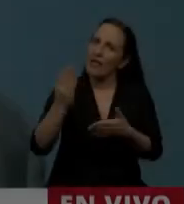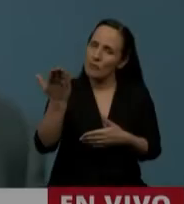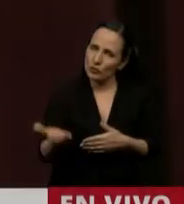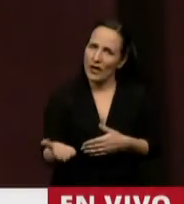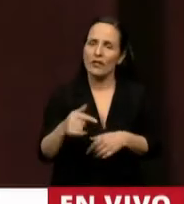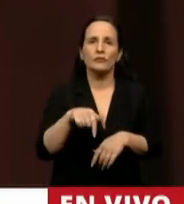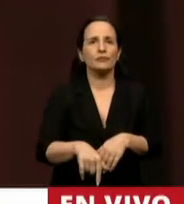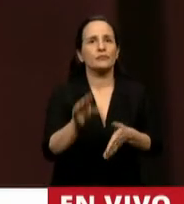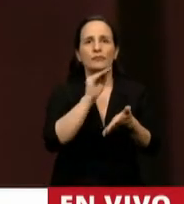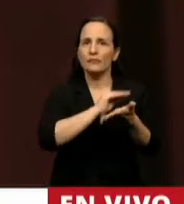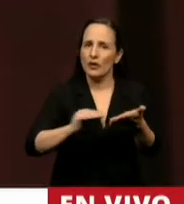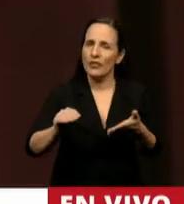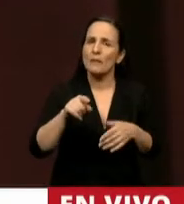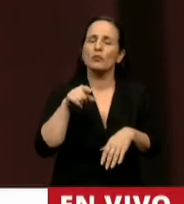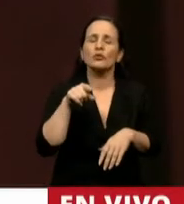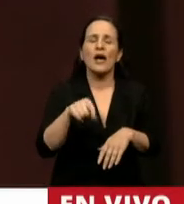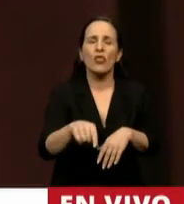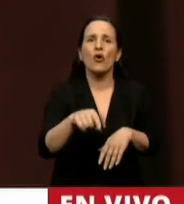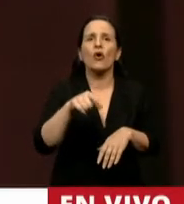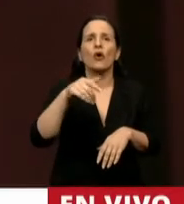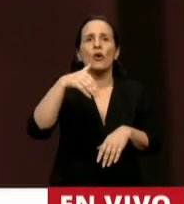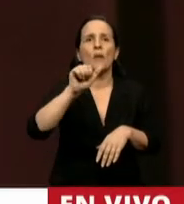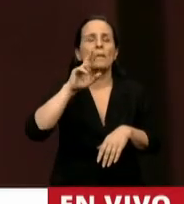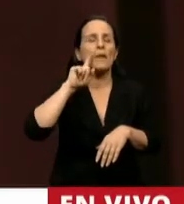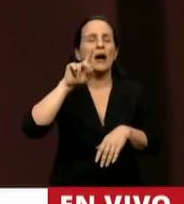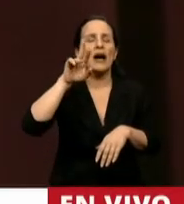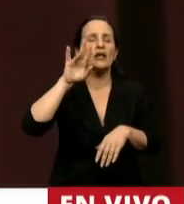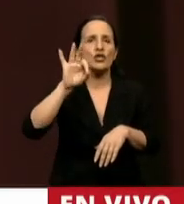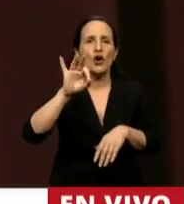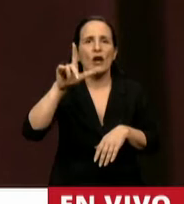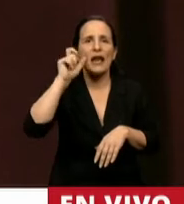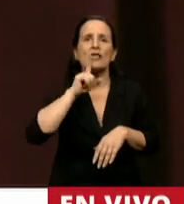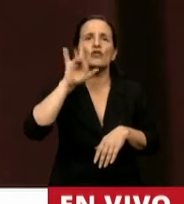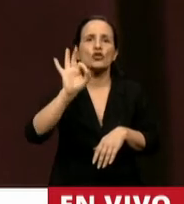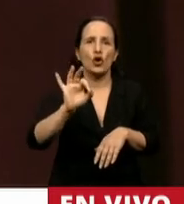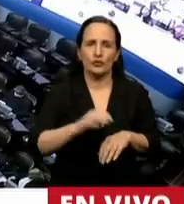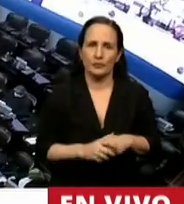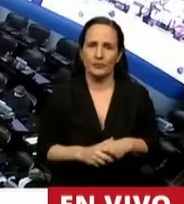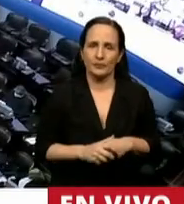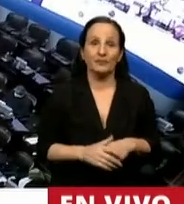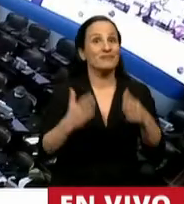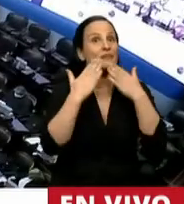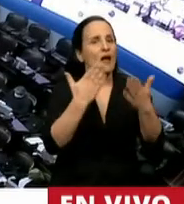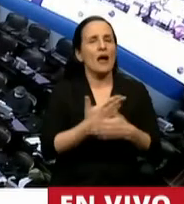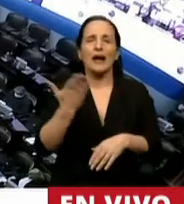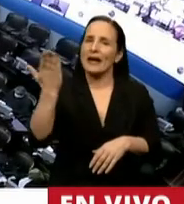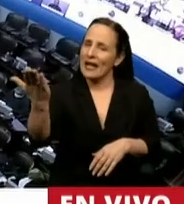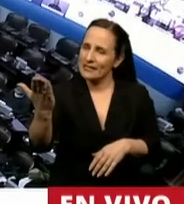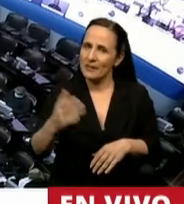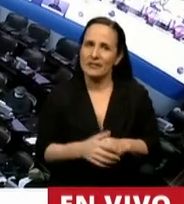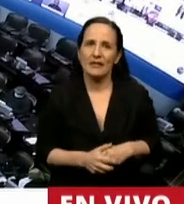Tiene la palabra el diputado Mario Leito. Gracias, Presidente.